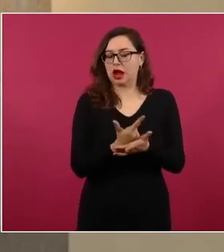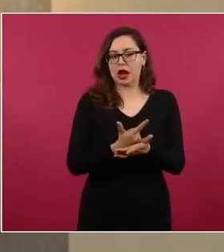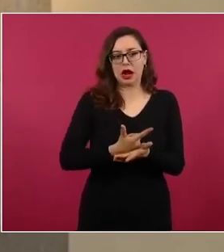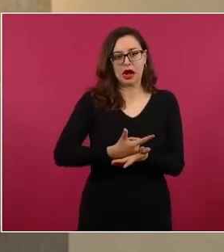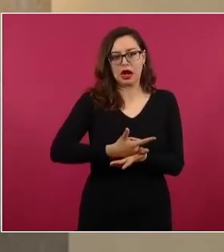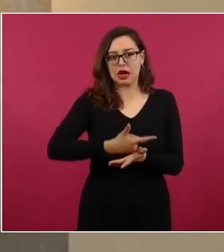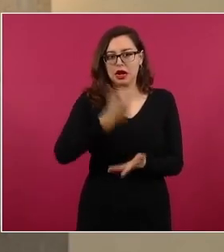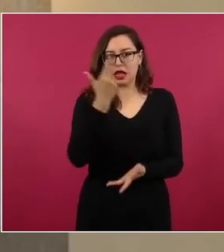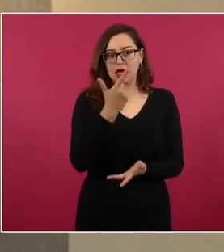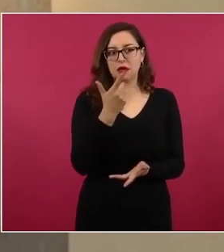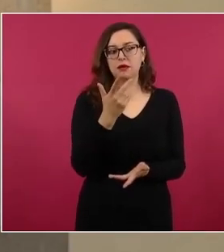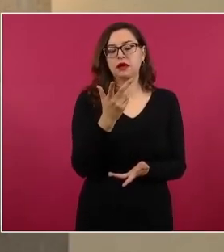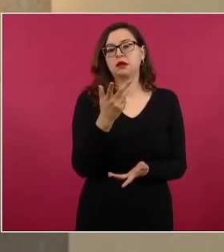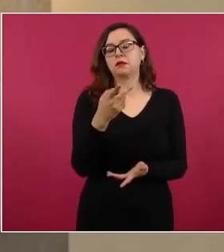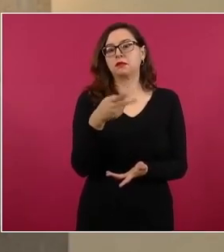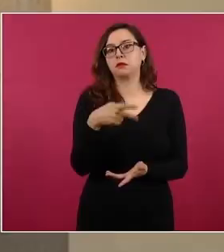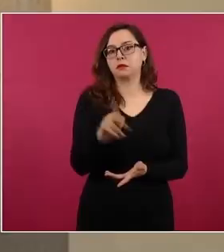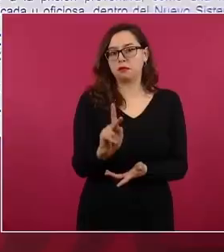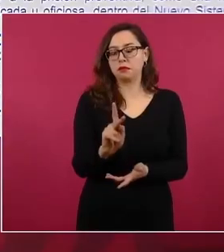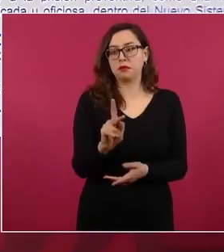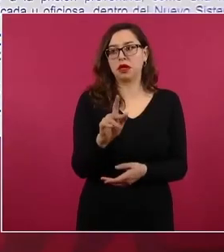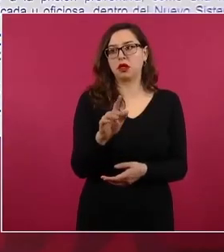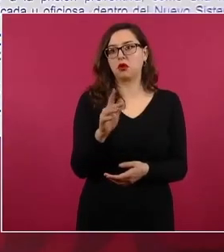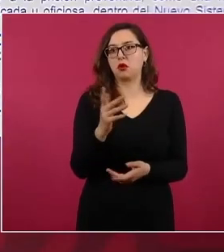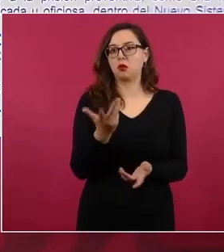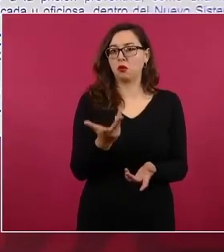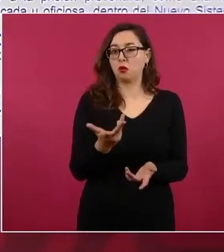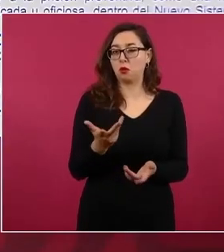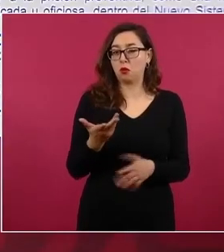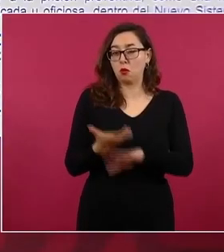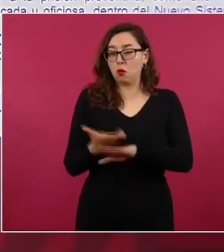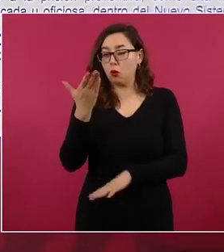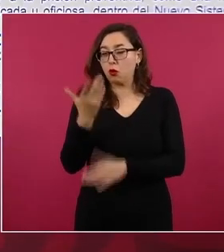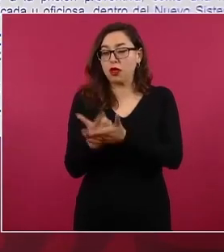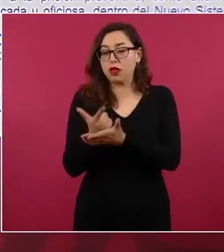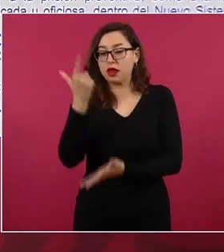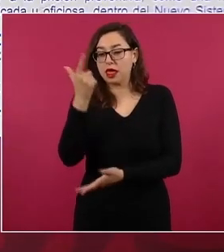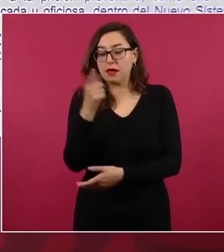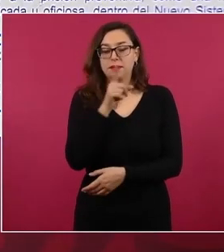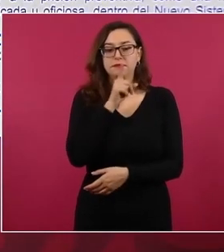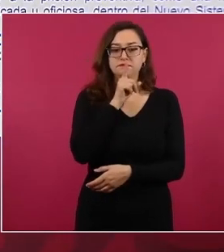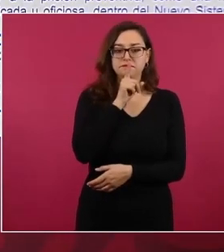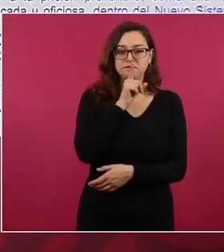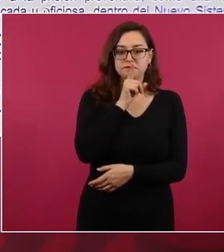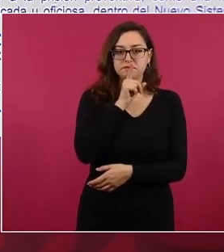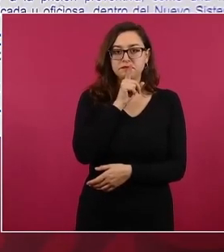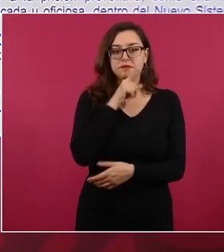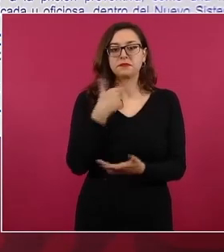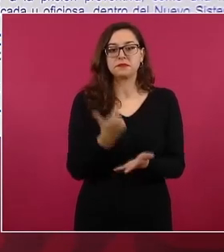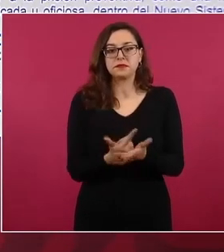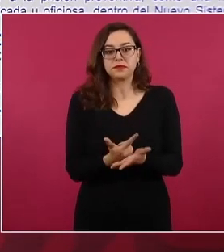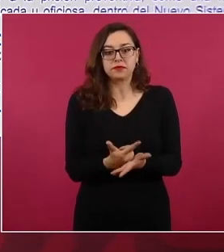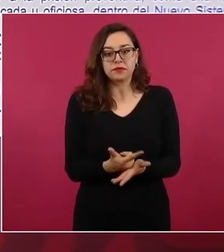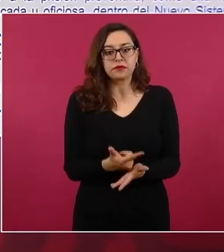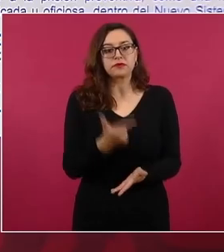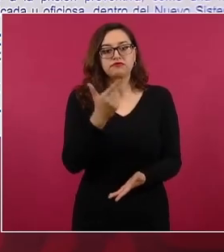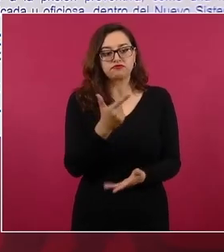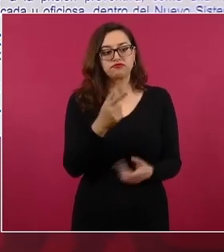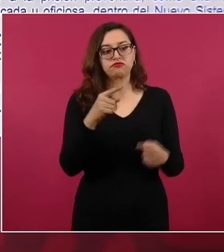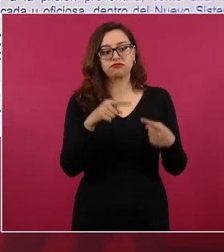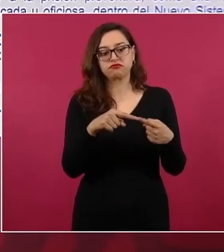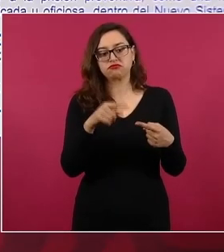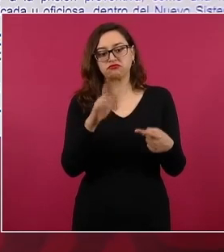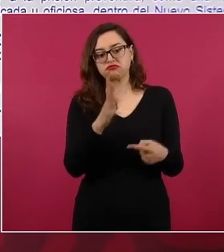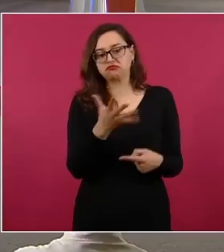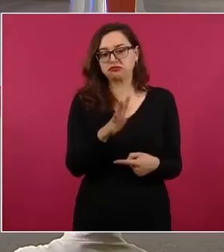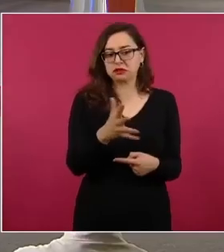legislación no considera suficientemente graves y la oficiosa o automática, cuando el delito es